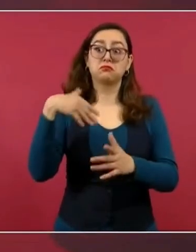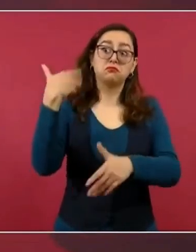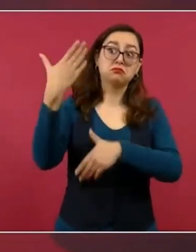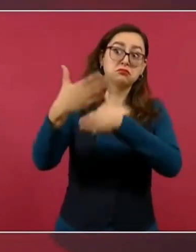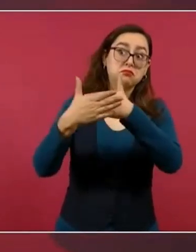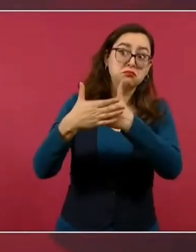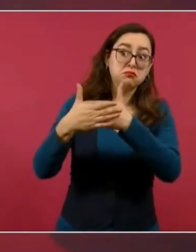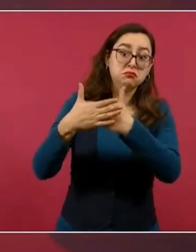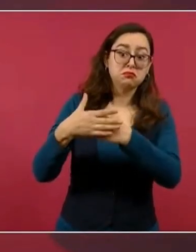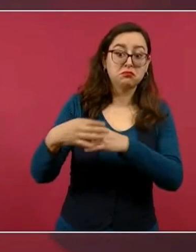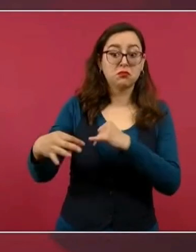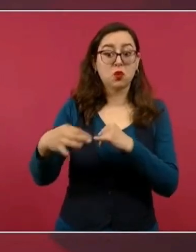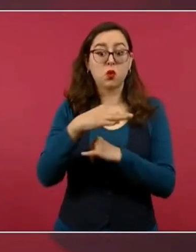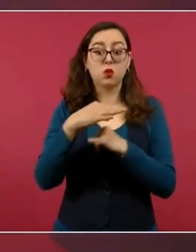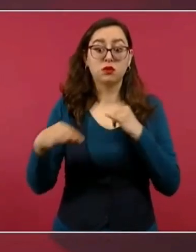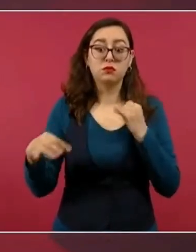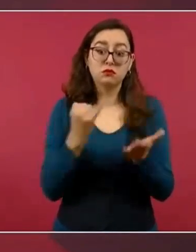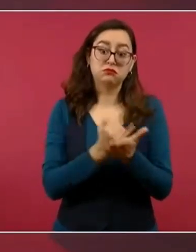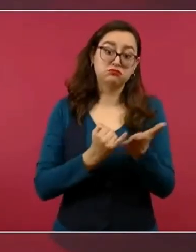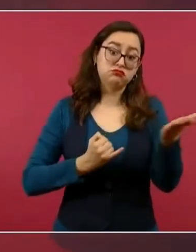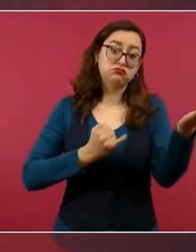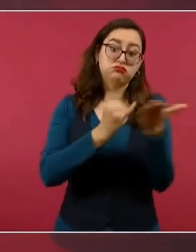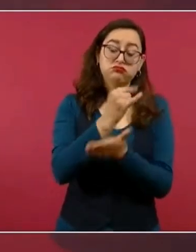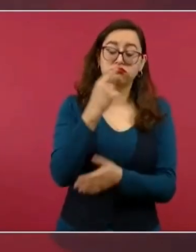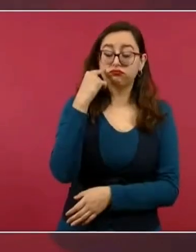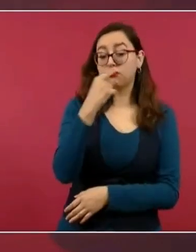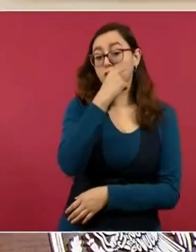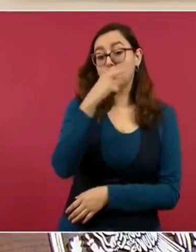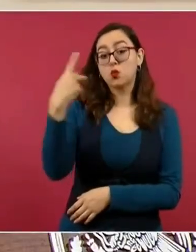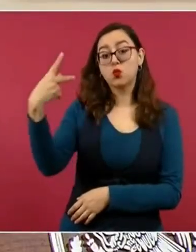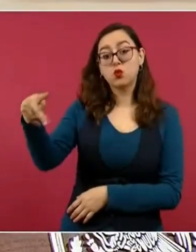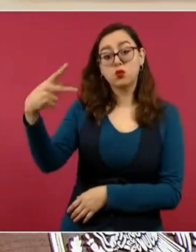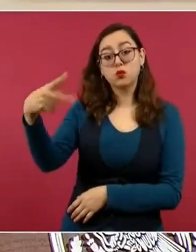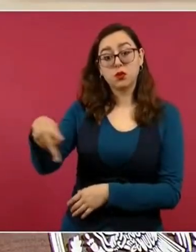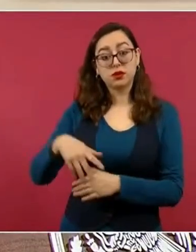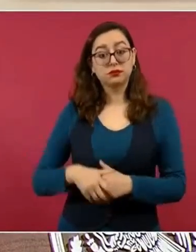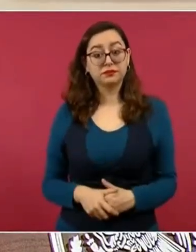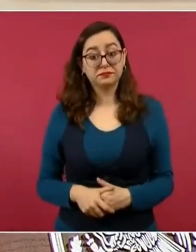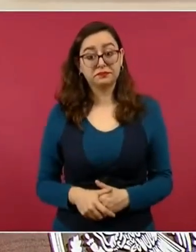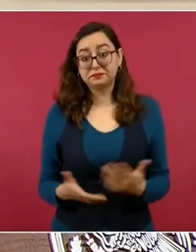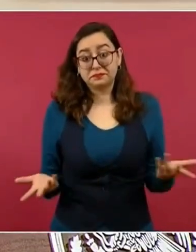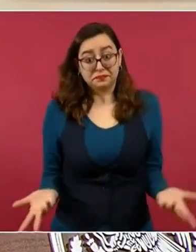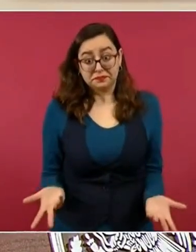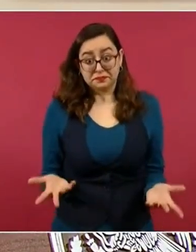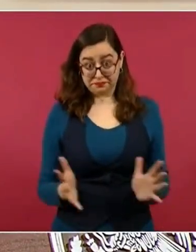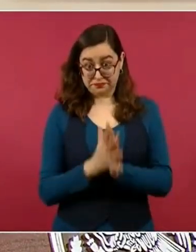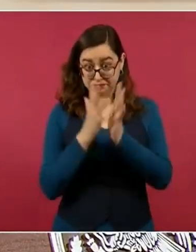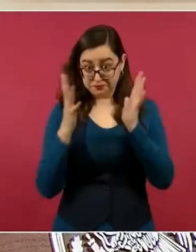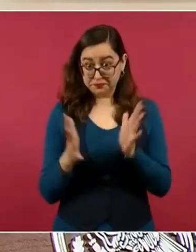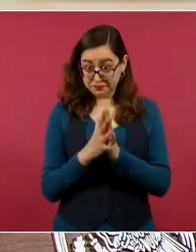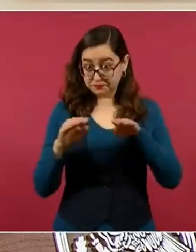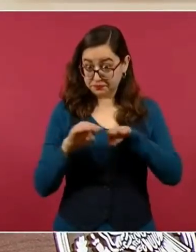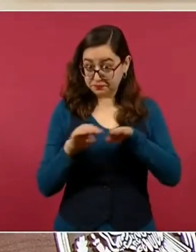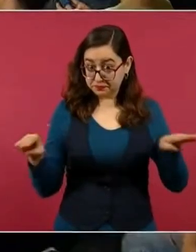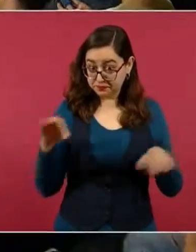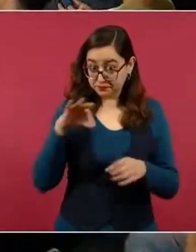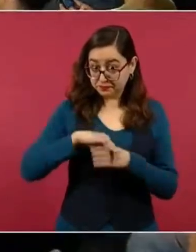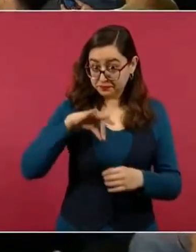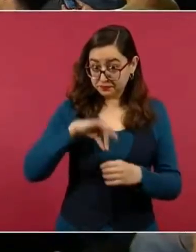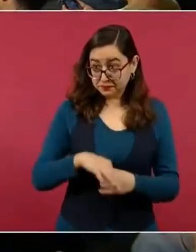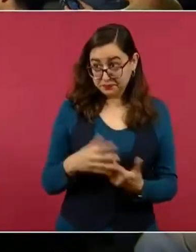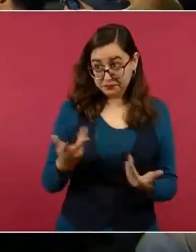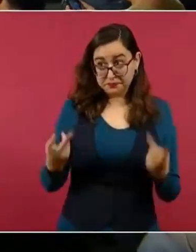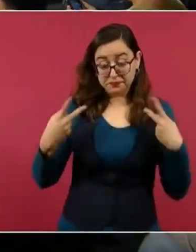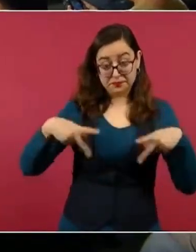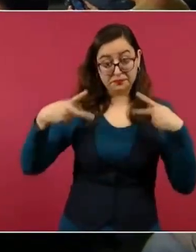deciden. Siempre es así en la democracia. ¿Qué opina,